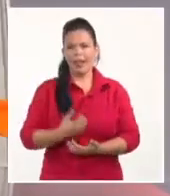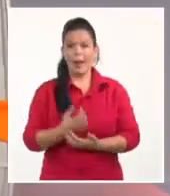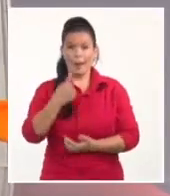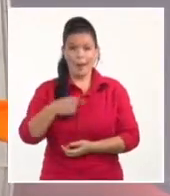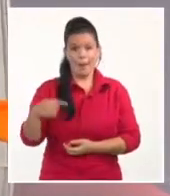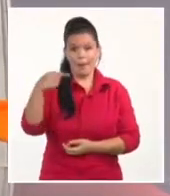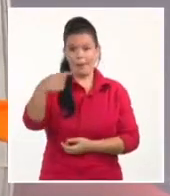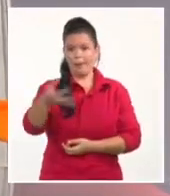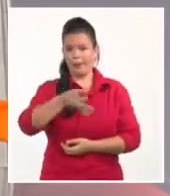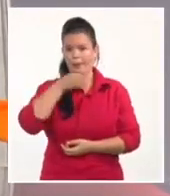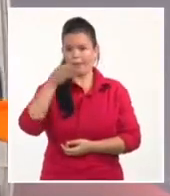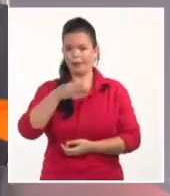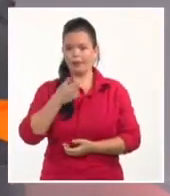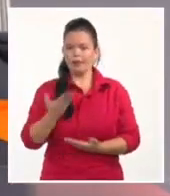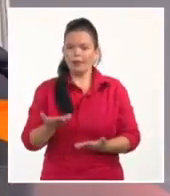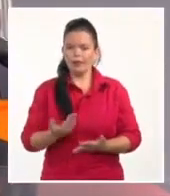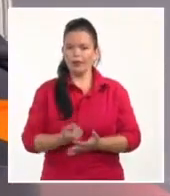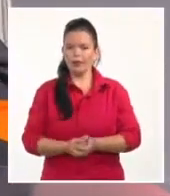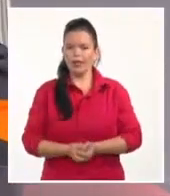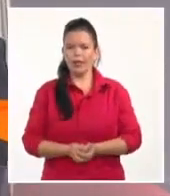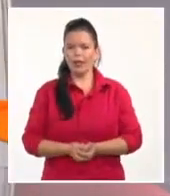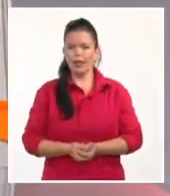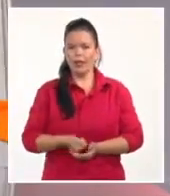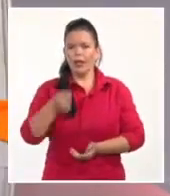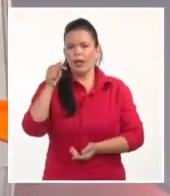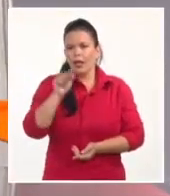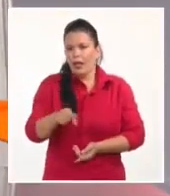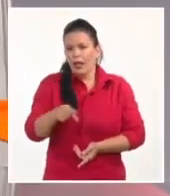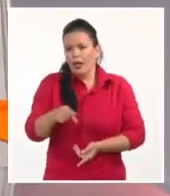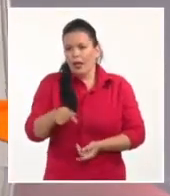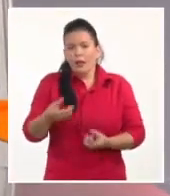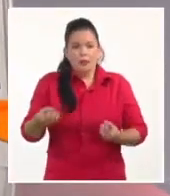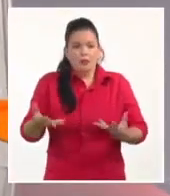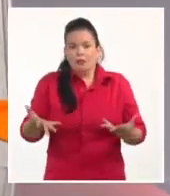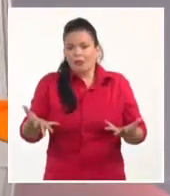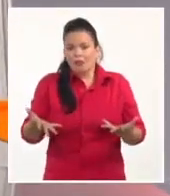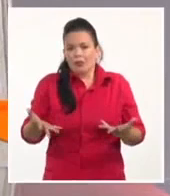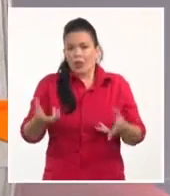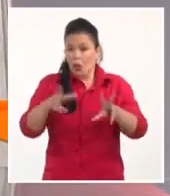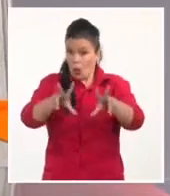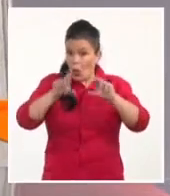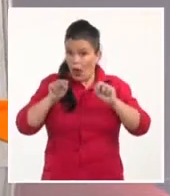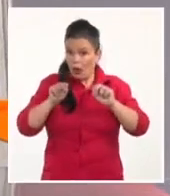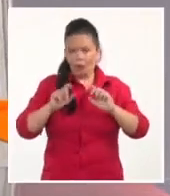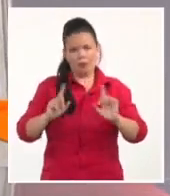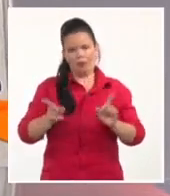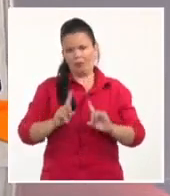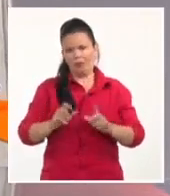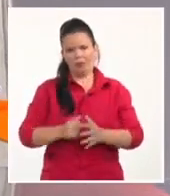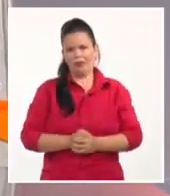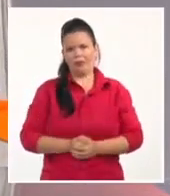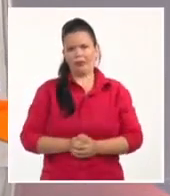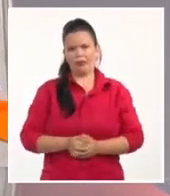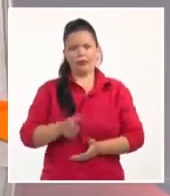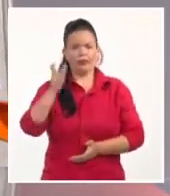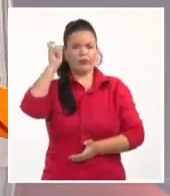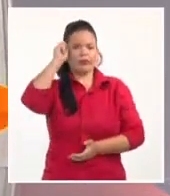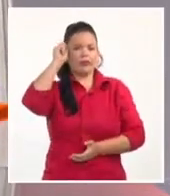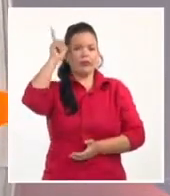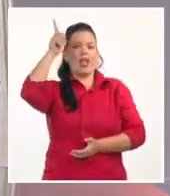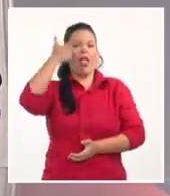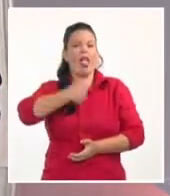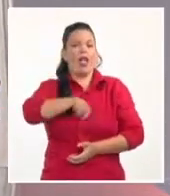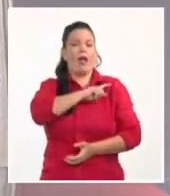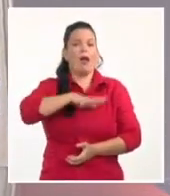Esta campaña es cualquier cosa menos nueva y espontánea. O no es espontánea, es una construcción.